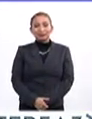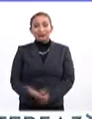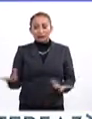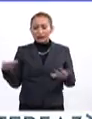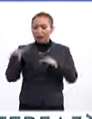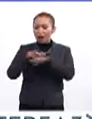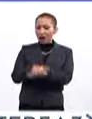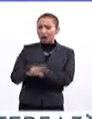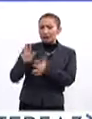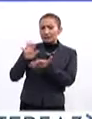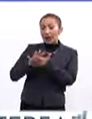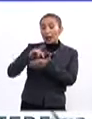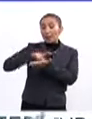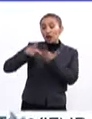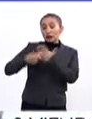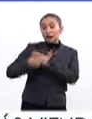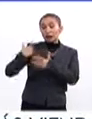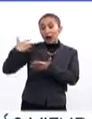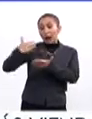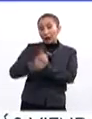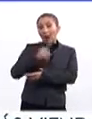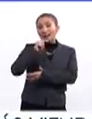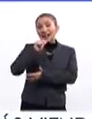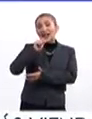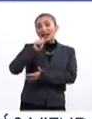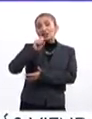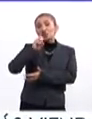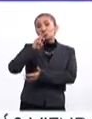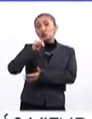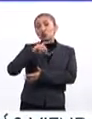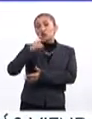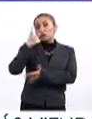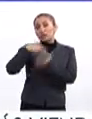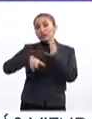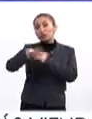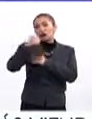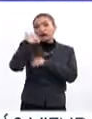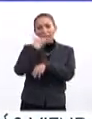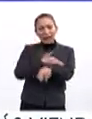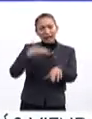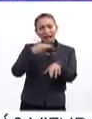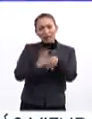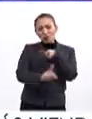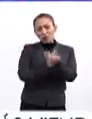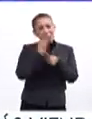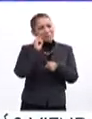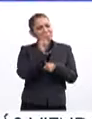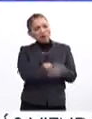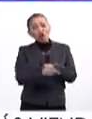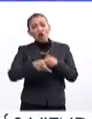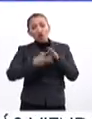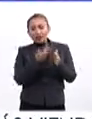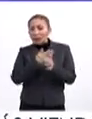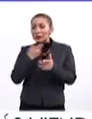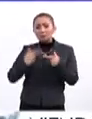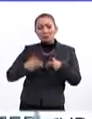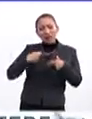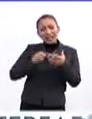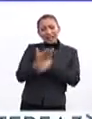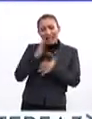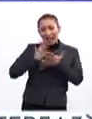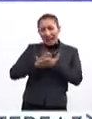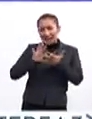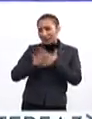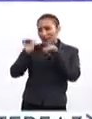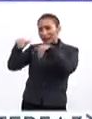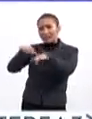Reinserción de Reos fue el proyecto ganador de Talentum 2018 que busca solucionar la problemática de reinserción de reos a la vida